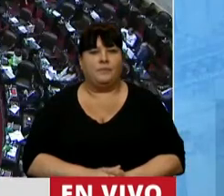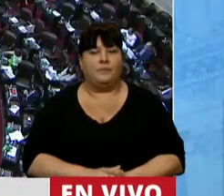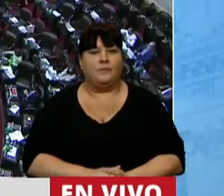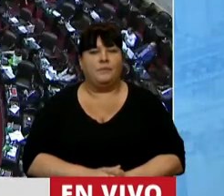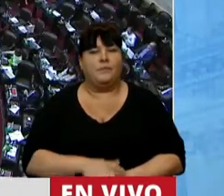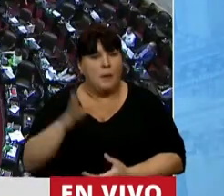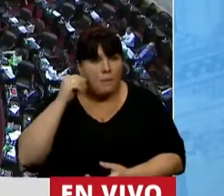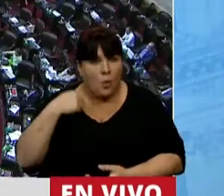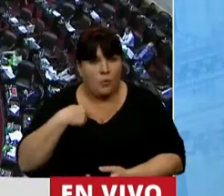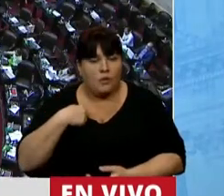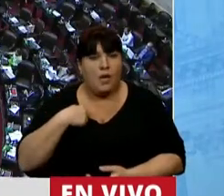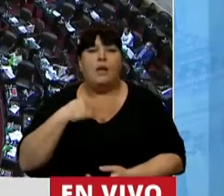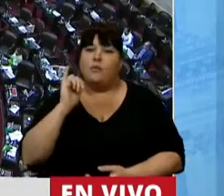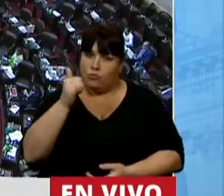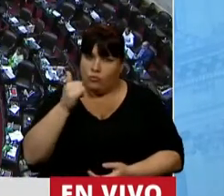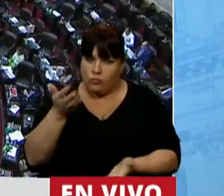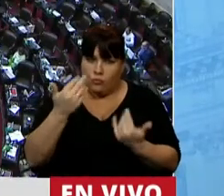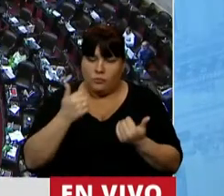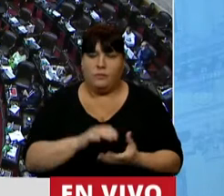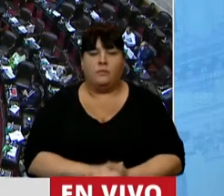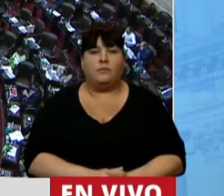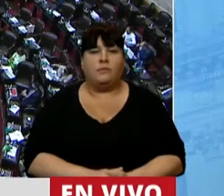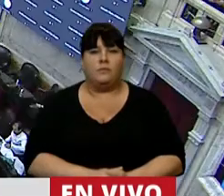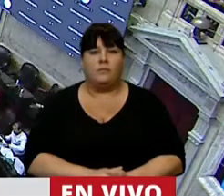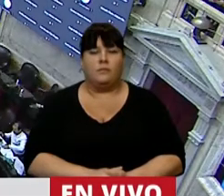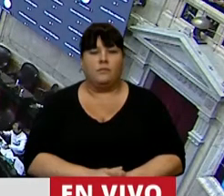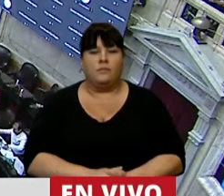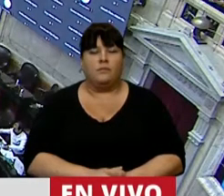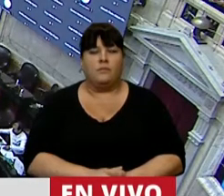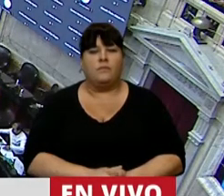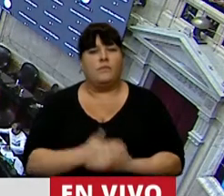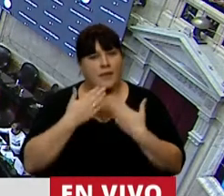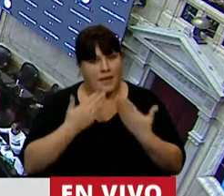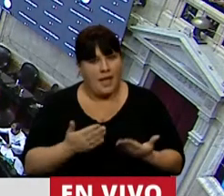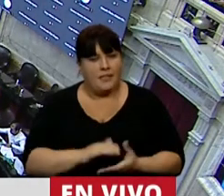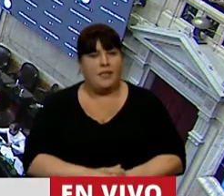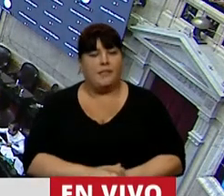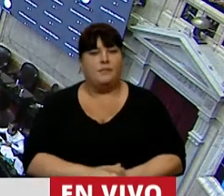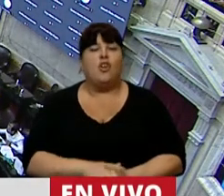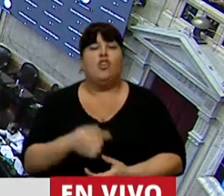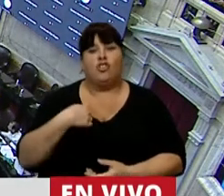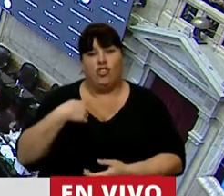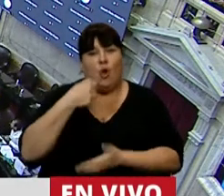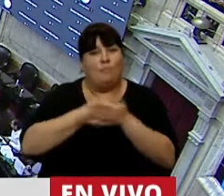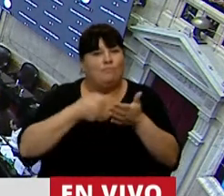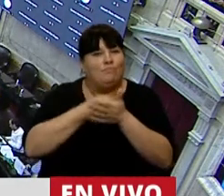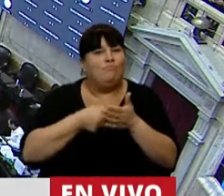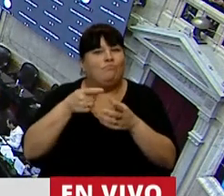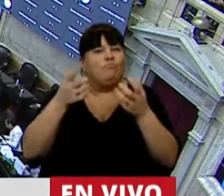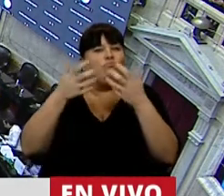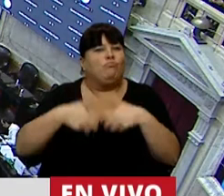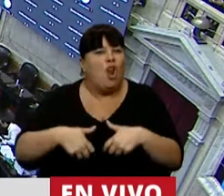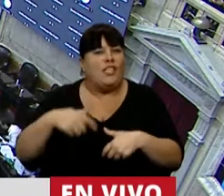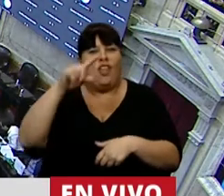¿Me escuchan? Sí, sí, perfecto. Adelante, diputado. Gracias. Decía que como militante de un proyecto